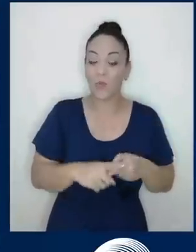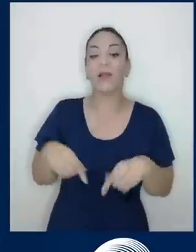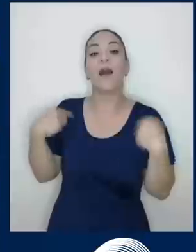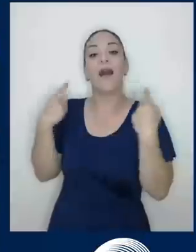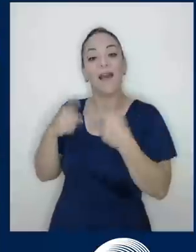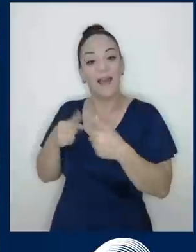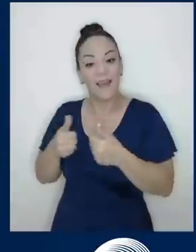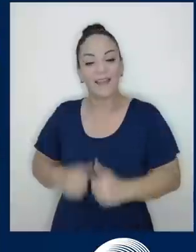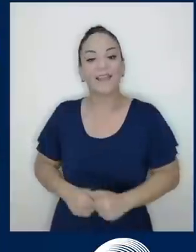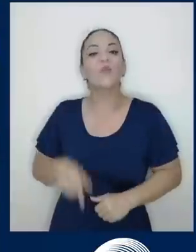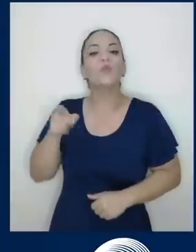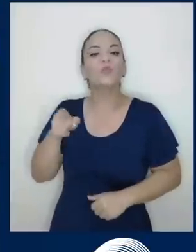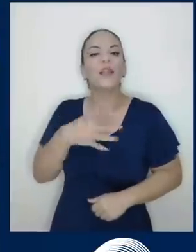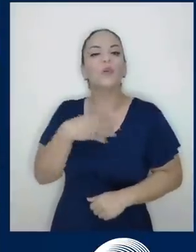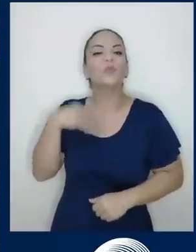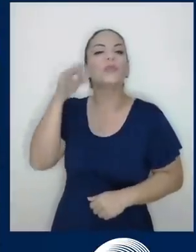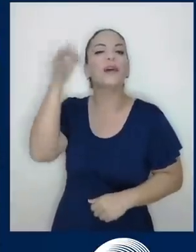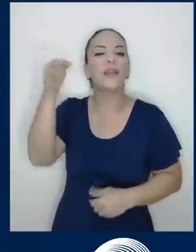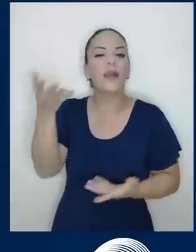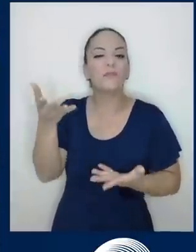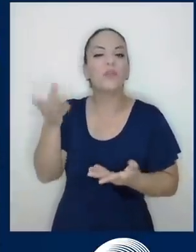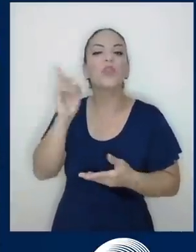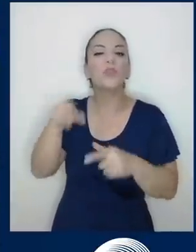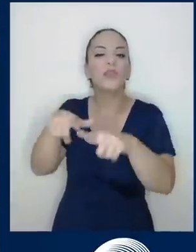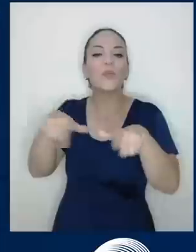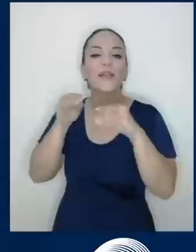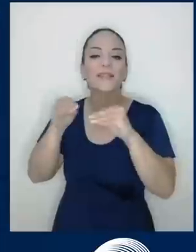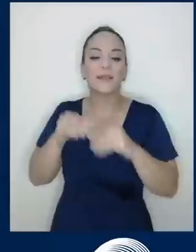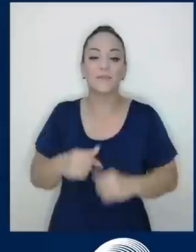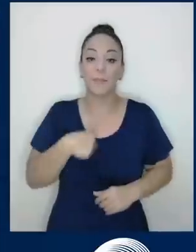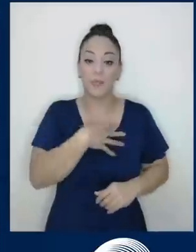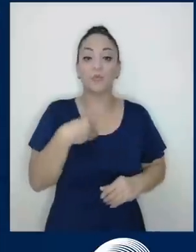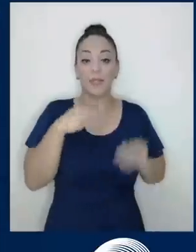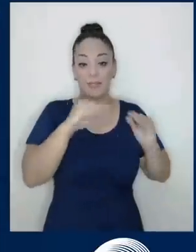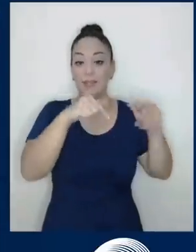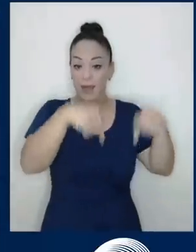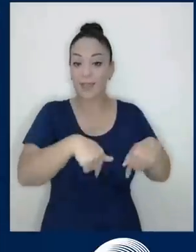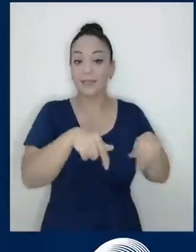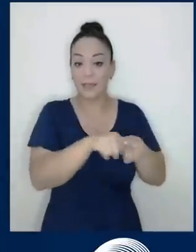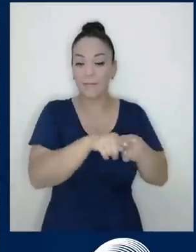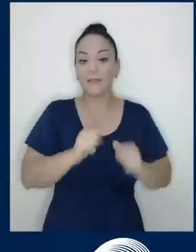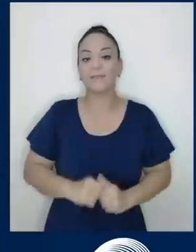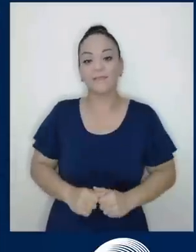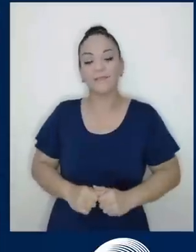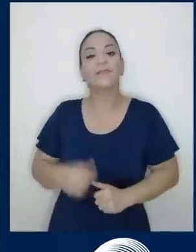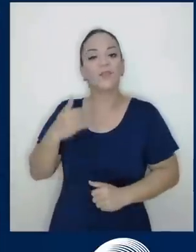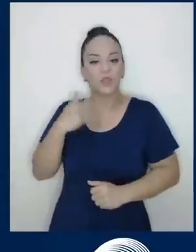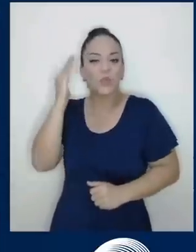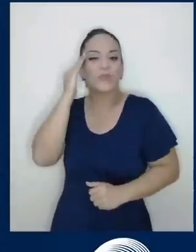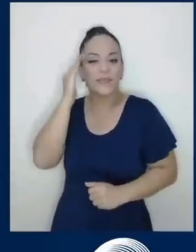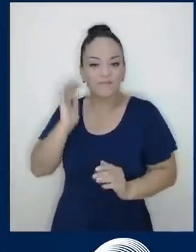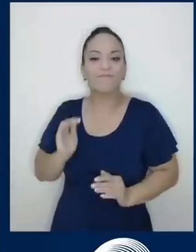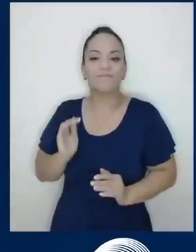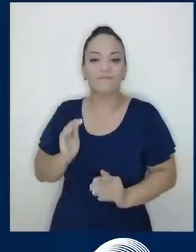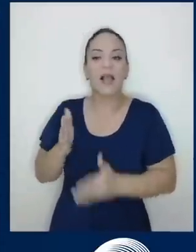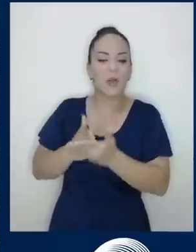irse a enseñar? Me gustaría enseñar aquí también. Yo conozco unos, si quiere hablamos ahora al final.